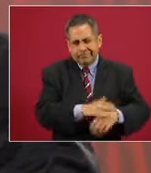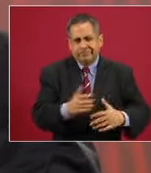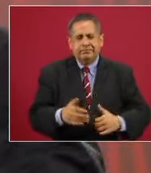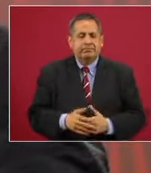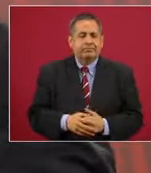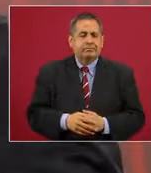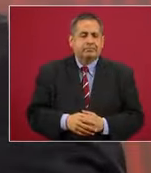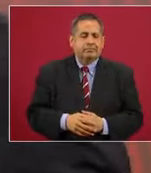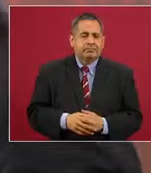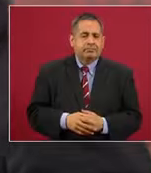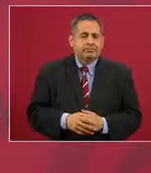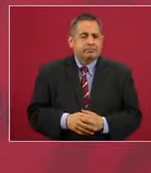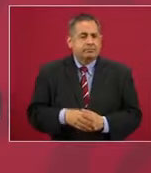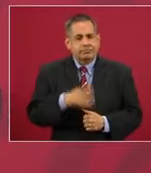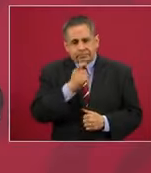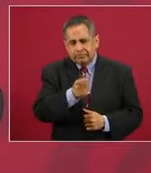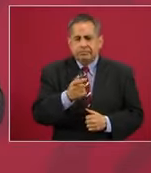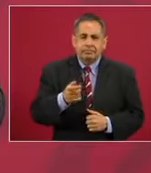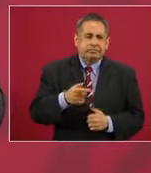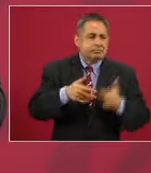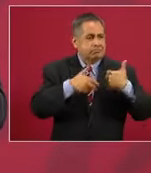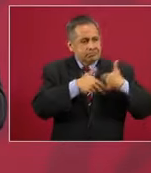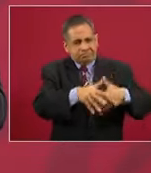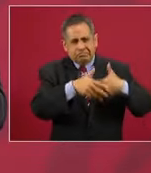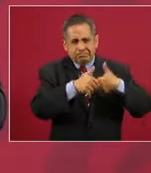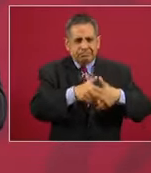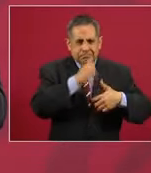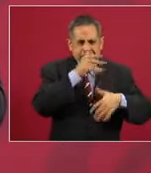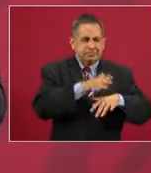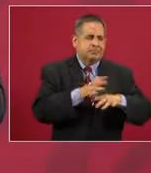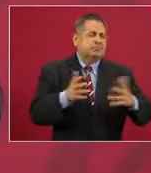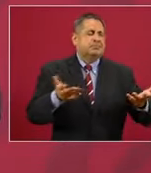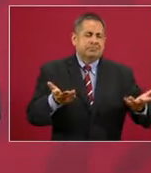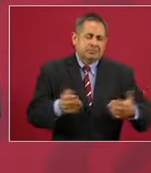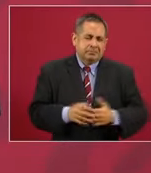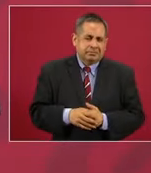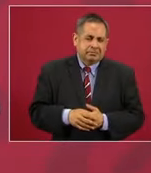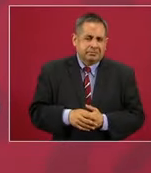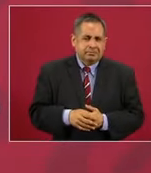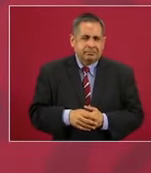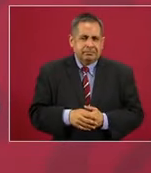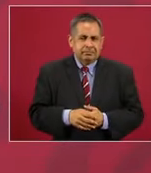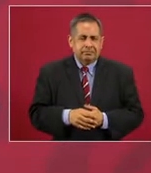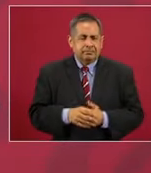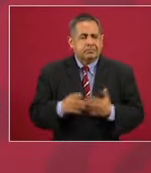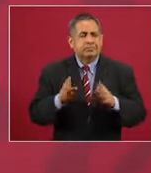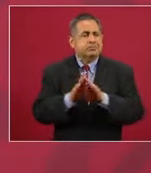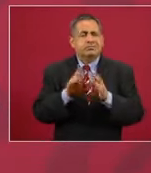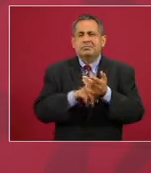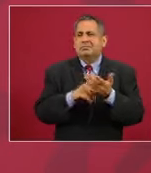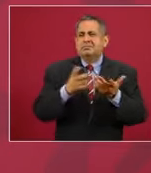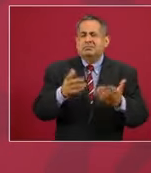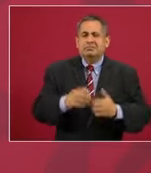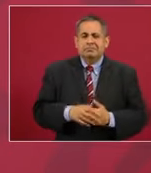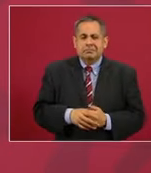manifestaciones. ¿Cómo se caen,